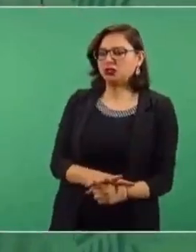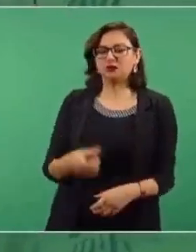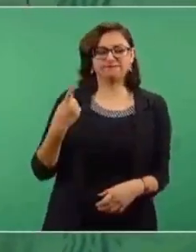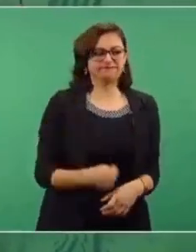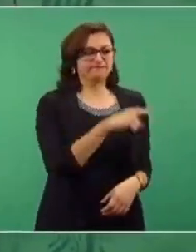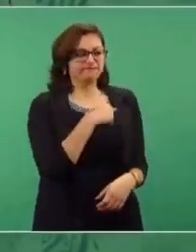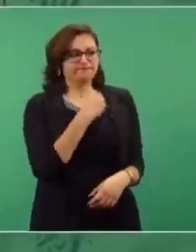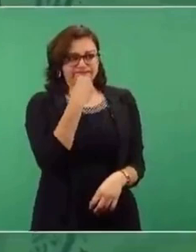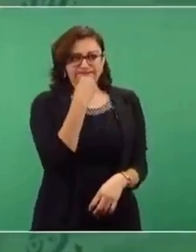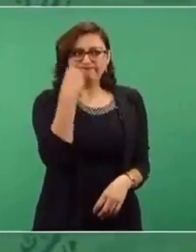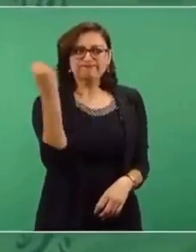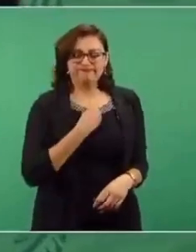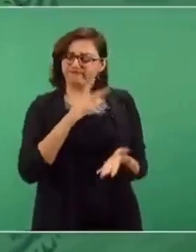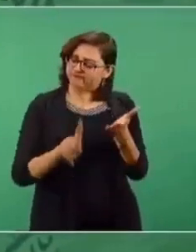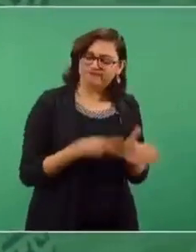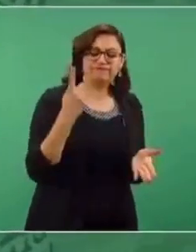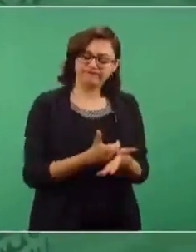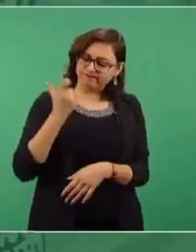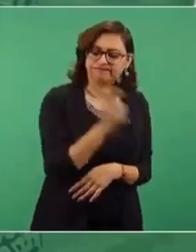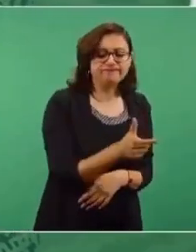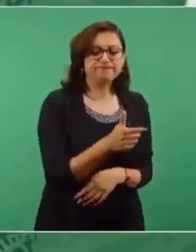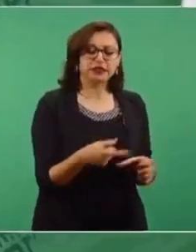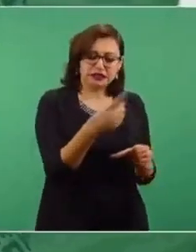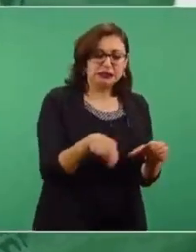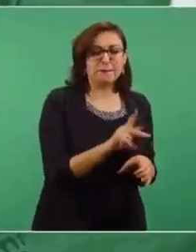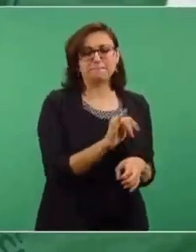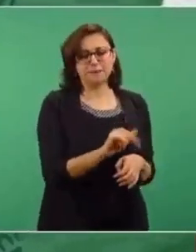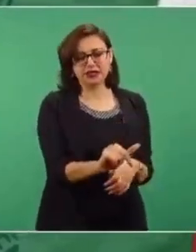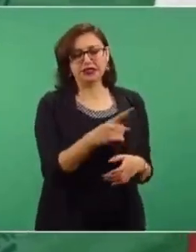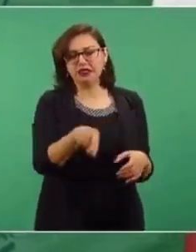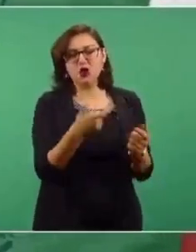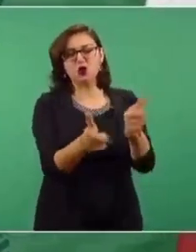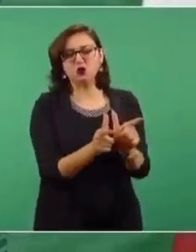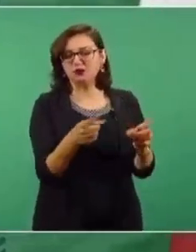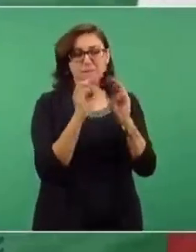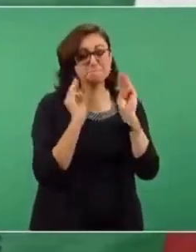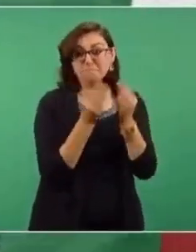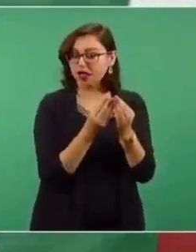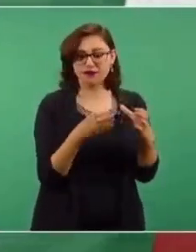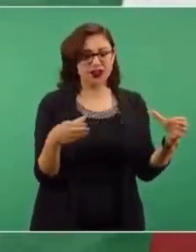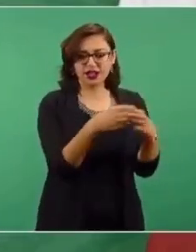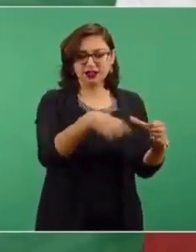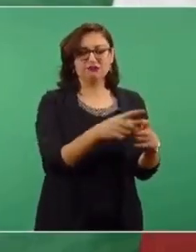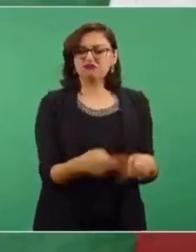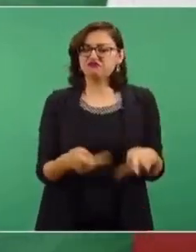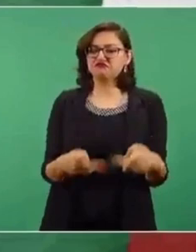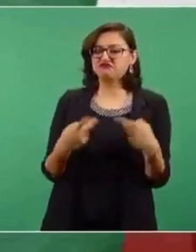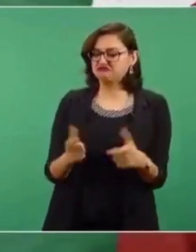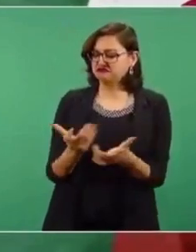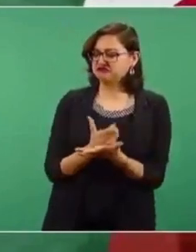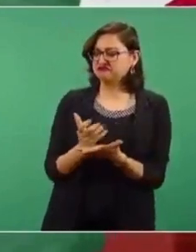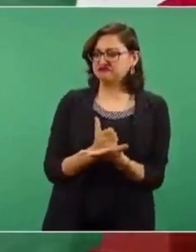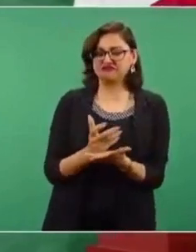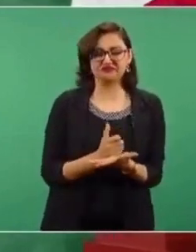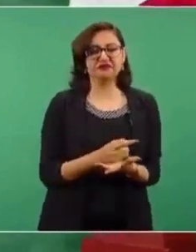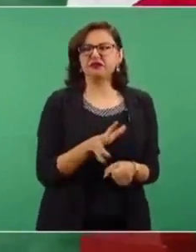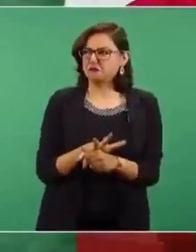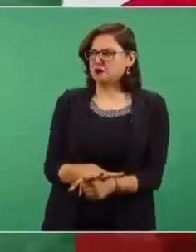otra vez con PISA y con todos esos laboratorios y con esta mafia que vendía los medicamentos al gobierno.